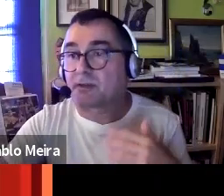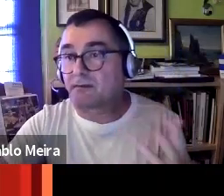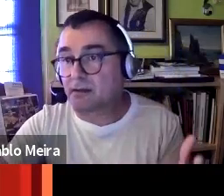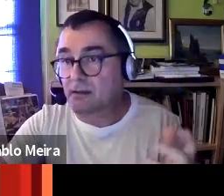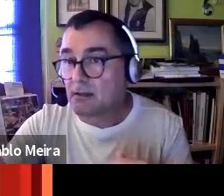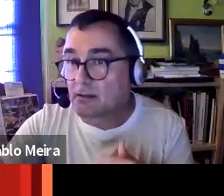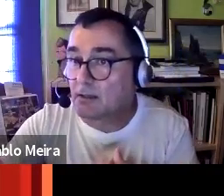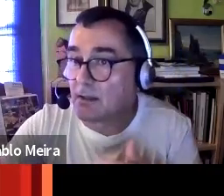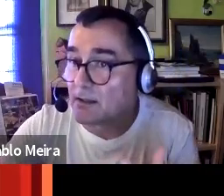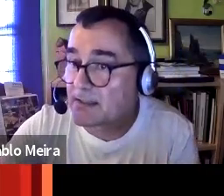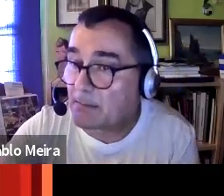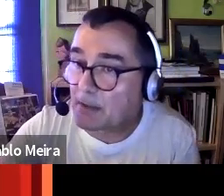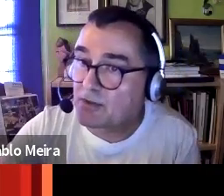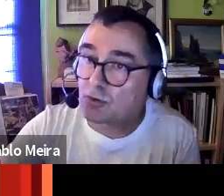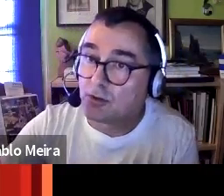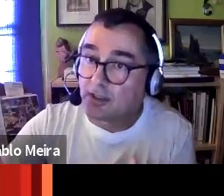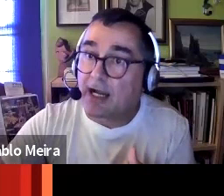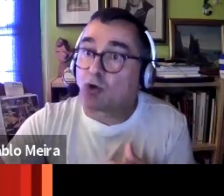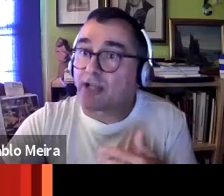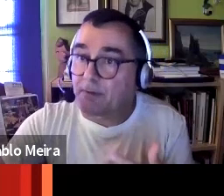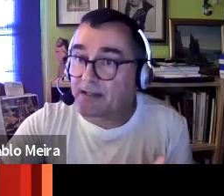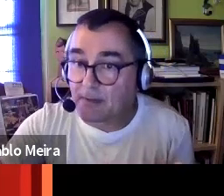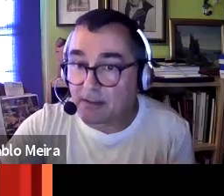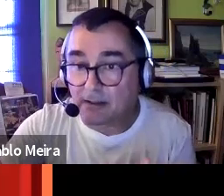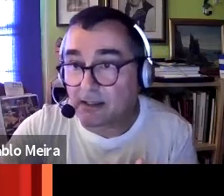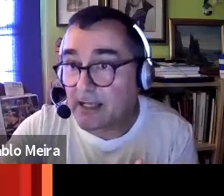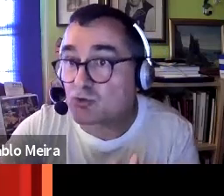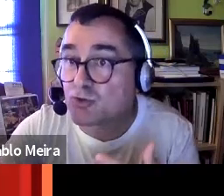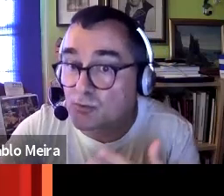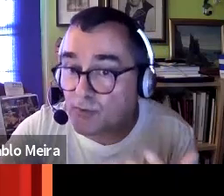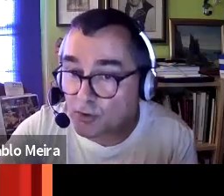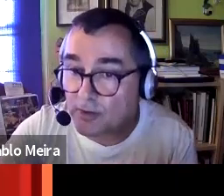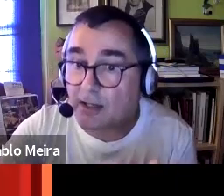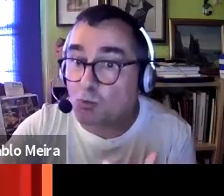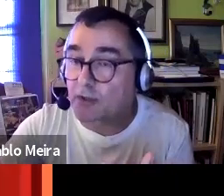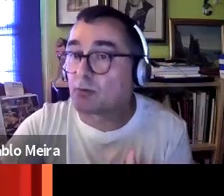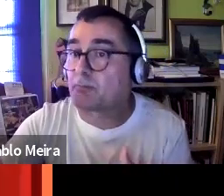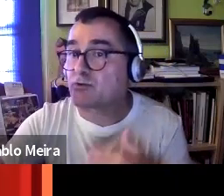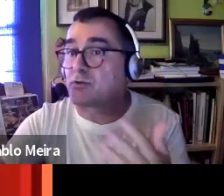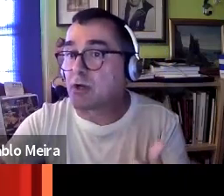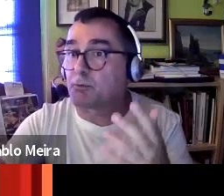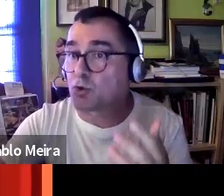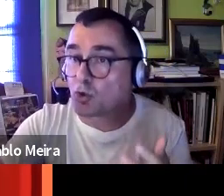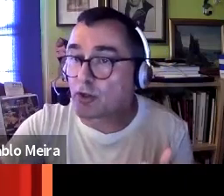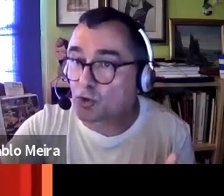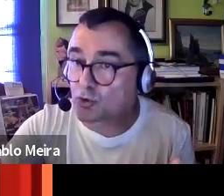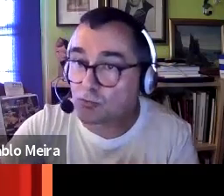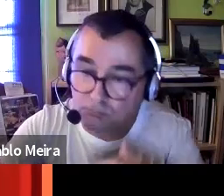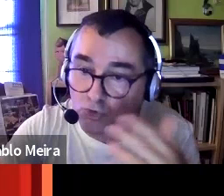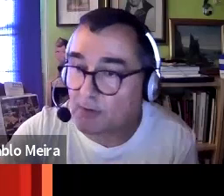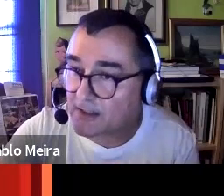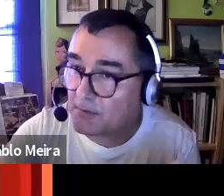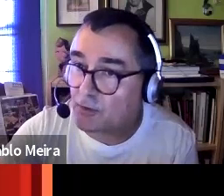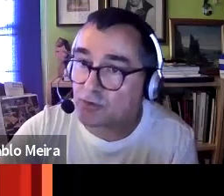en la COP15, estaba previsto acordar precisamente la sustitución, el acuerdo para sustituir al Protocolo de